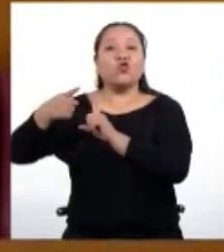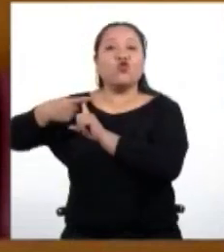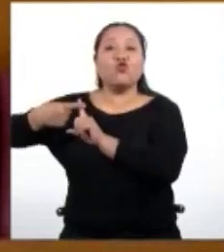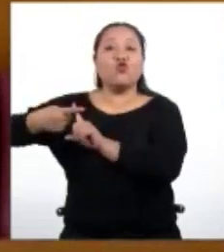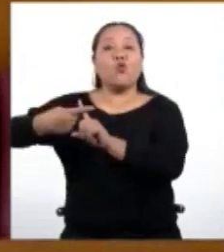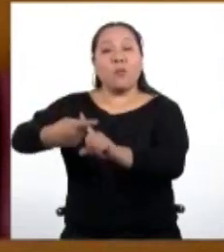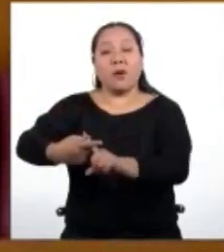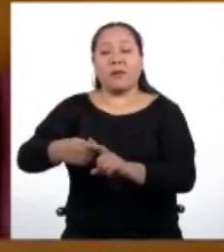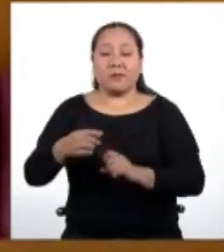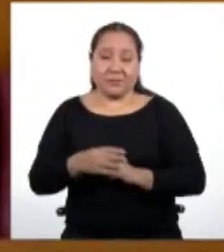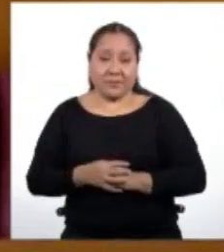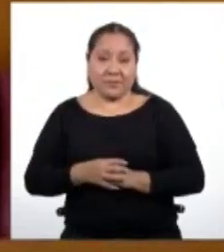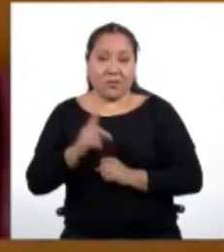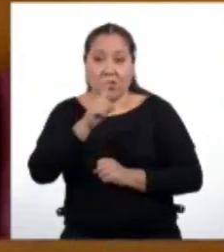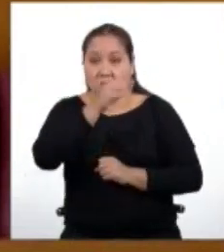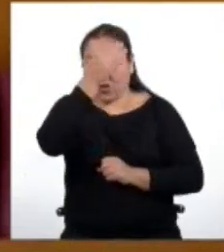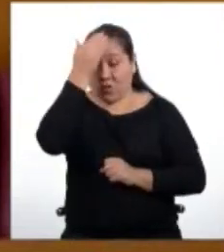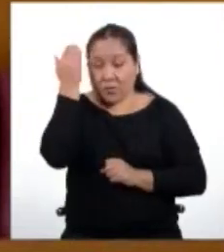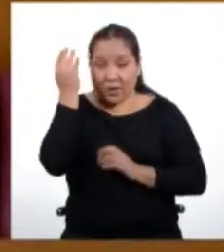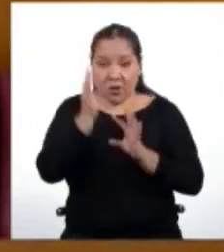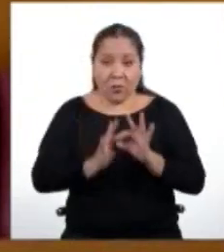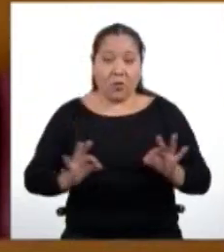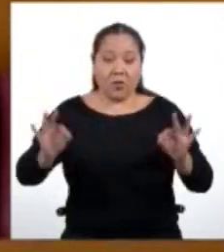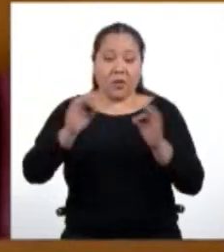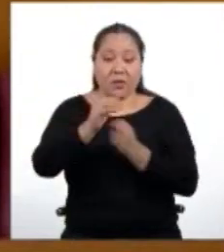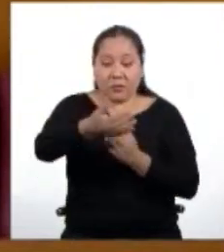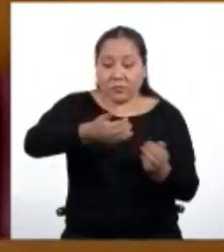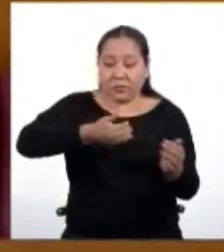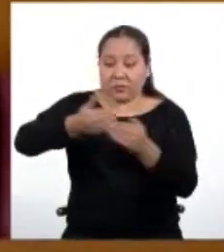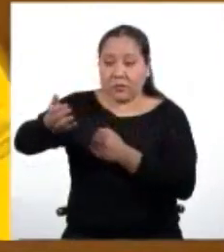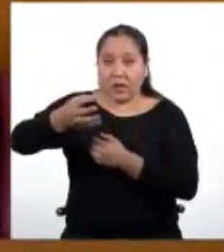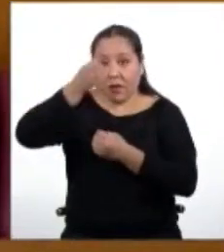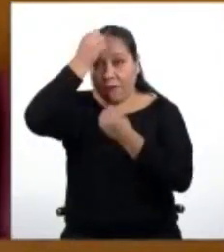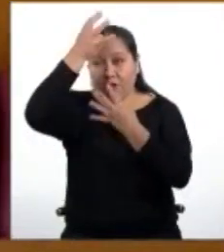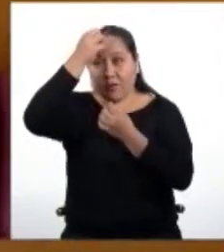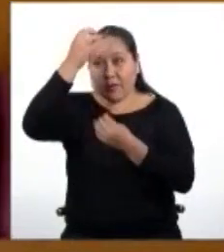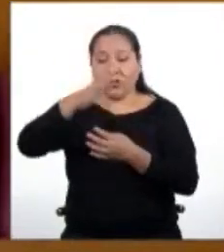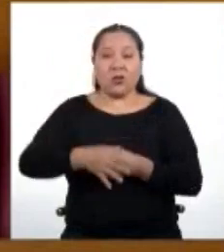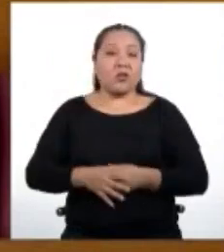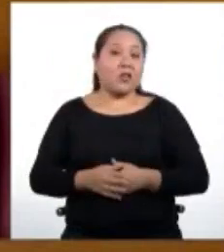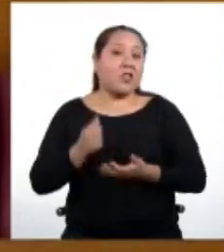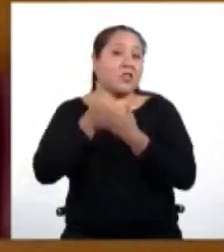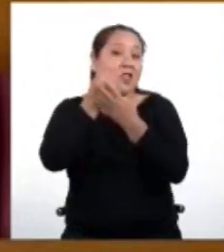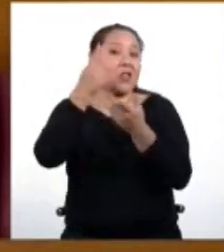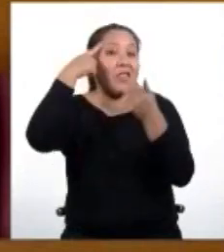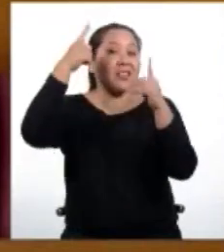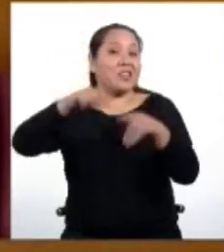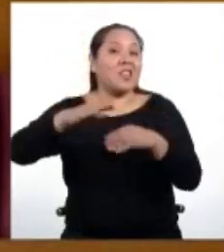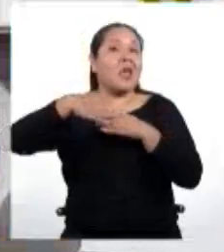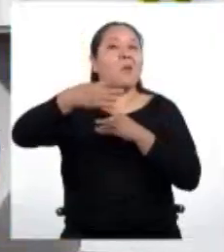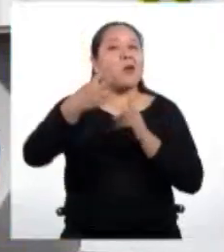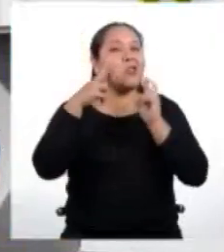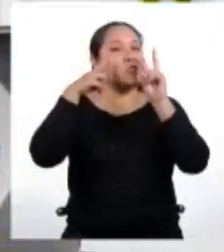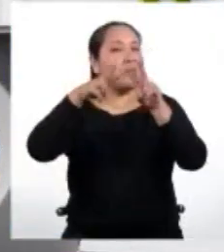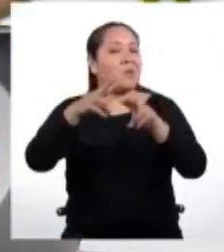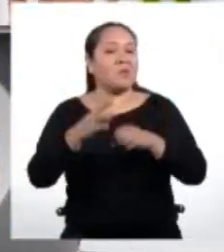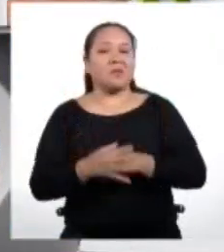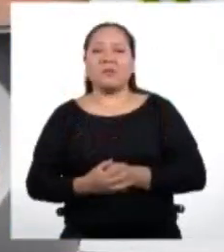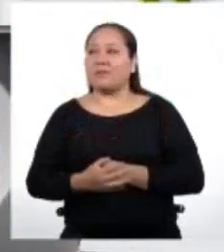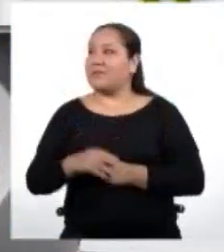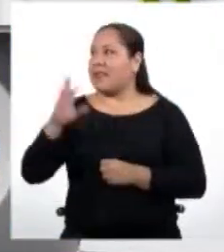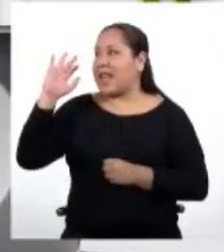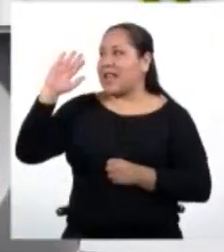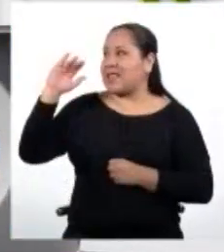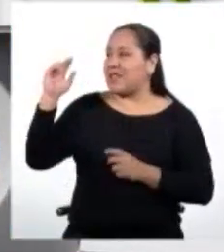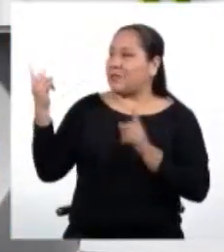olviden lo importante que es para obtener información y toma de decisiones. ¡Nos vemos pronto! ¡Nos